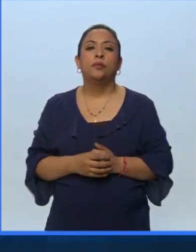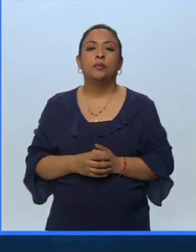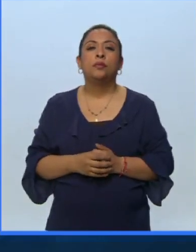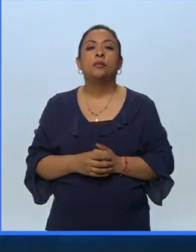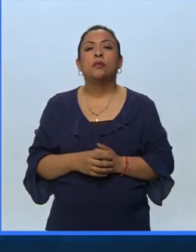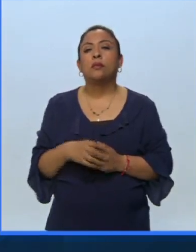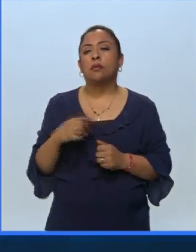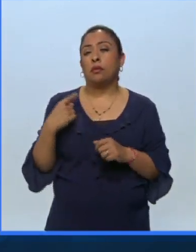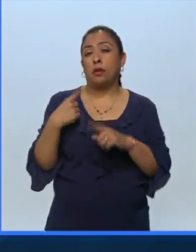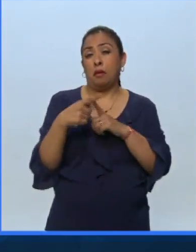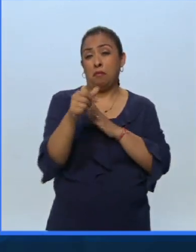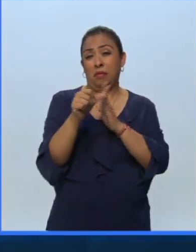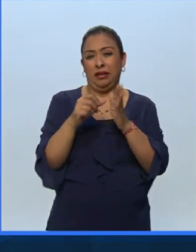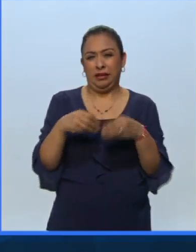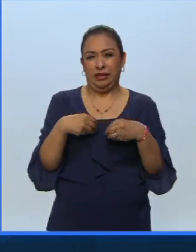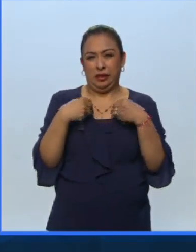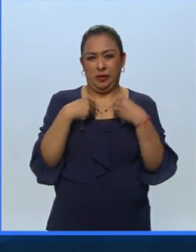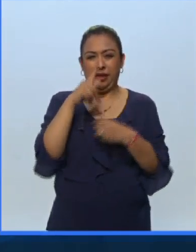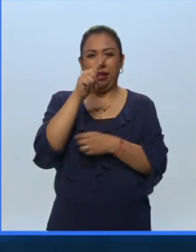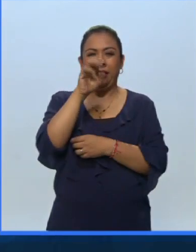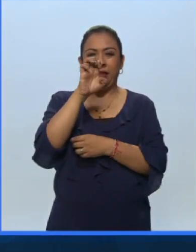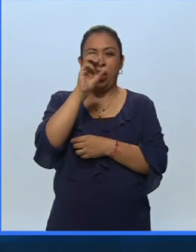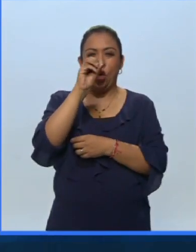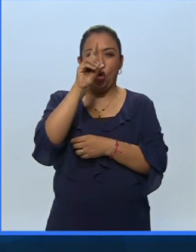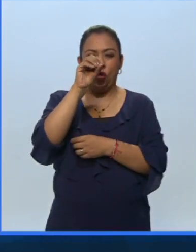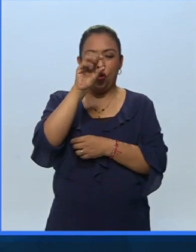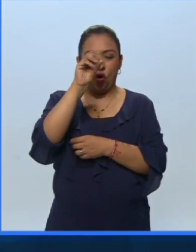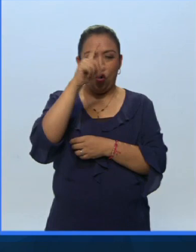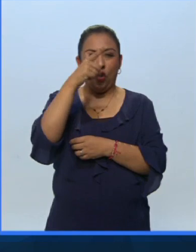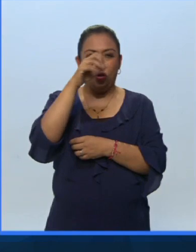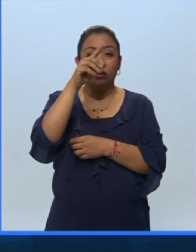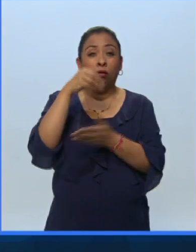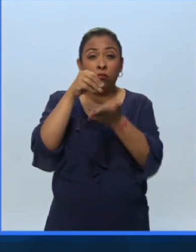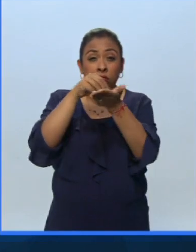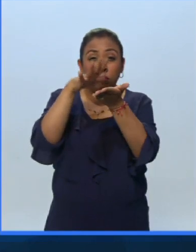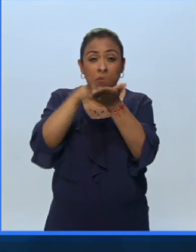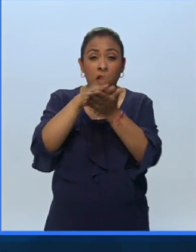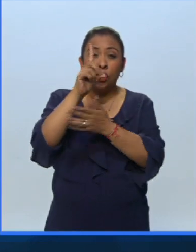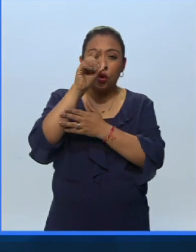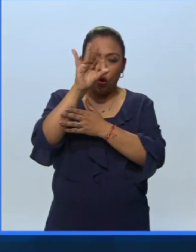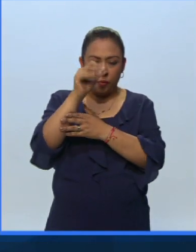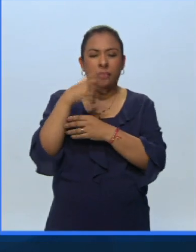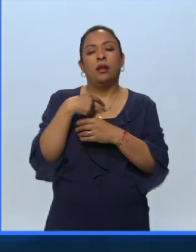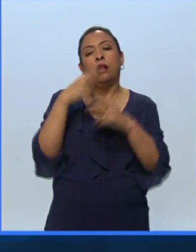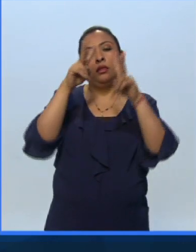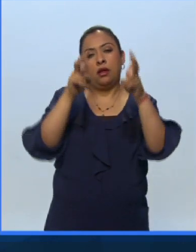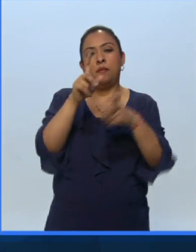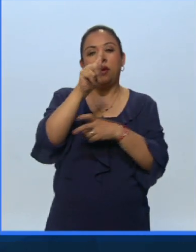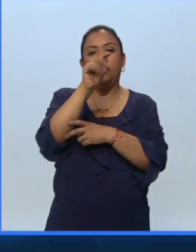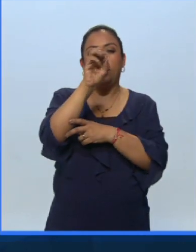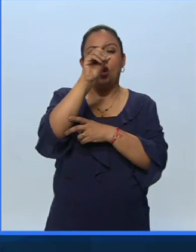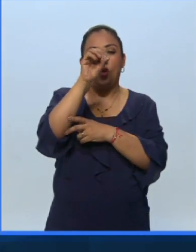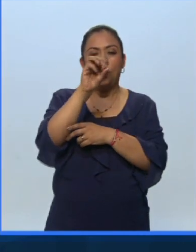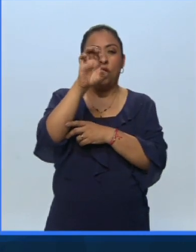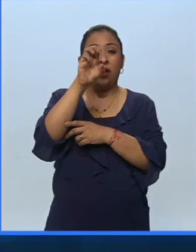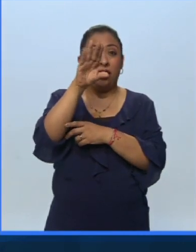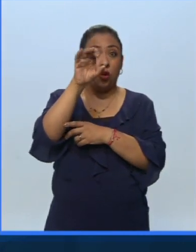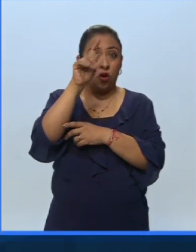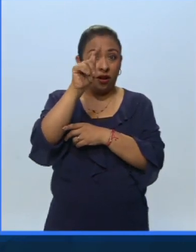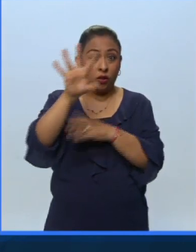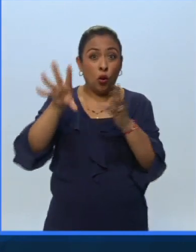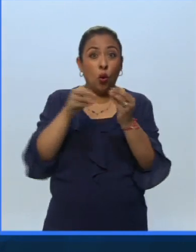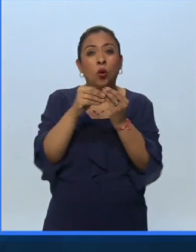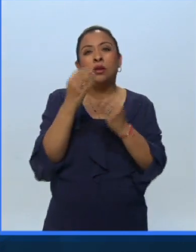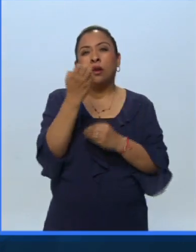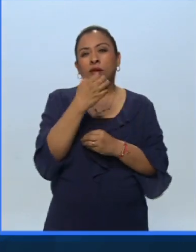los últimos meses de vida de Teodoro González de León quedaron registrados en el documental Teodoro en concreto de Emilio Maillé quien junto con el